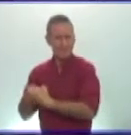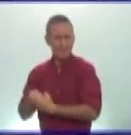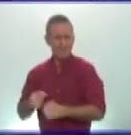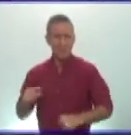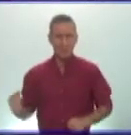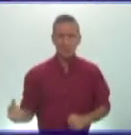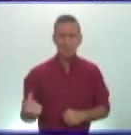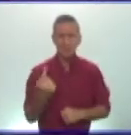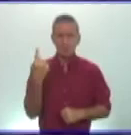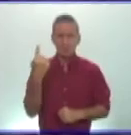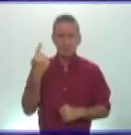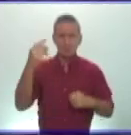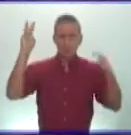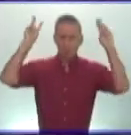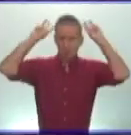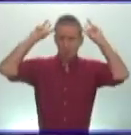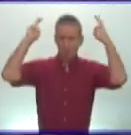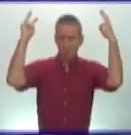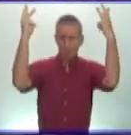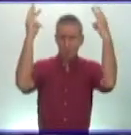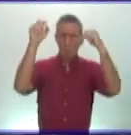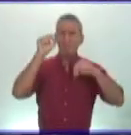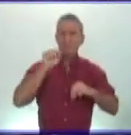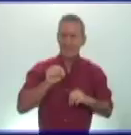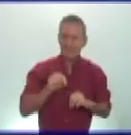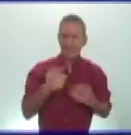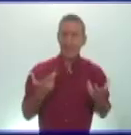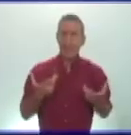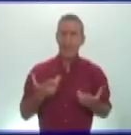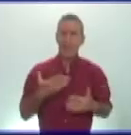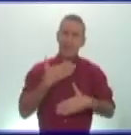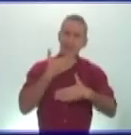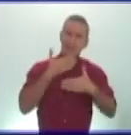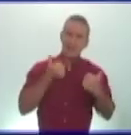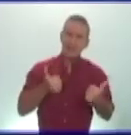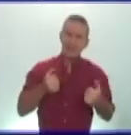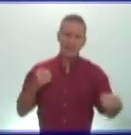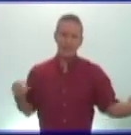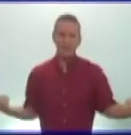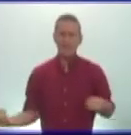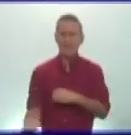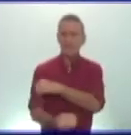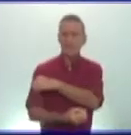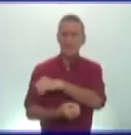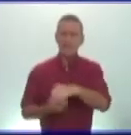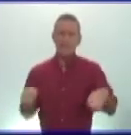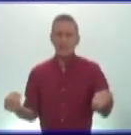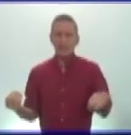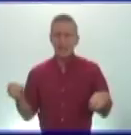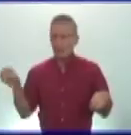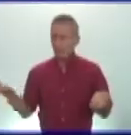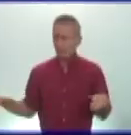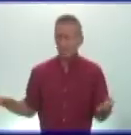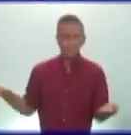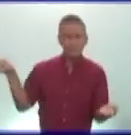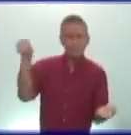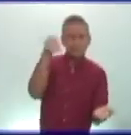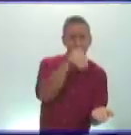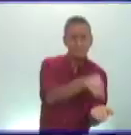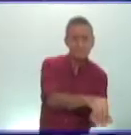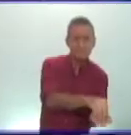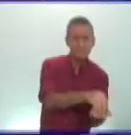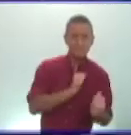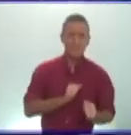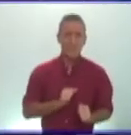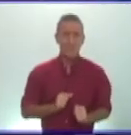constantino primero bajo su reinado se trasladó la capital del imperio de roma a constantinopla actual estambul y se